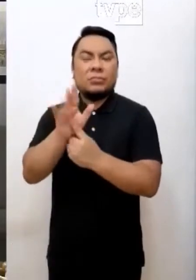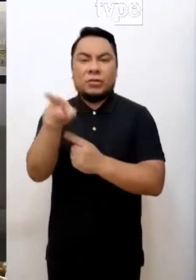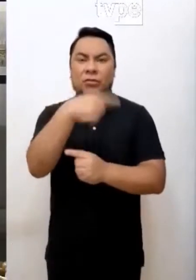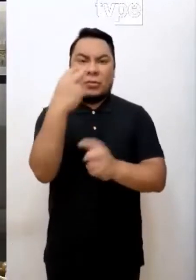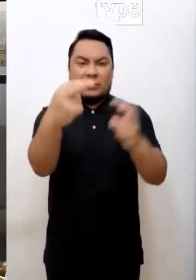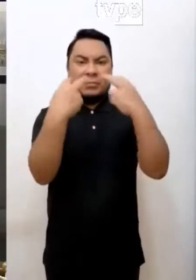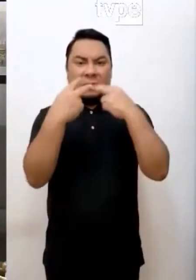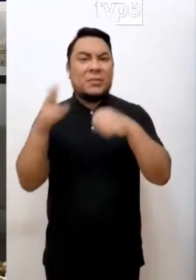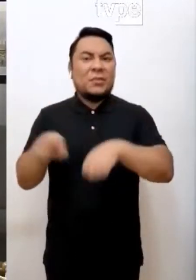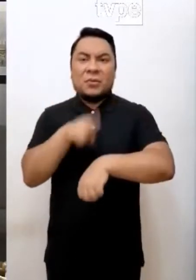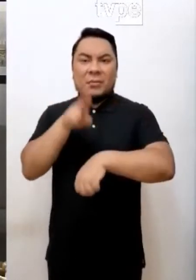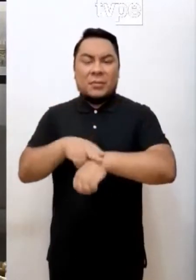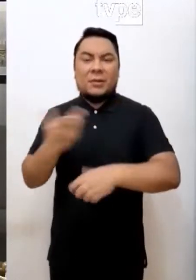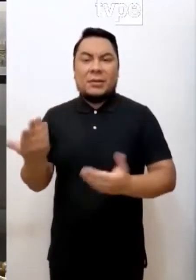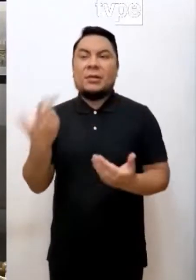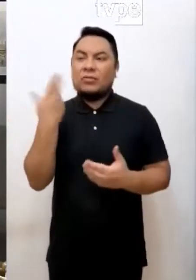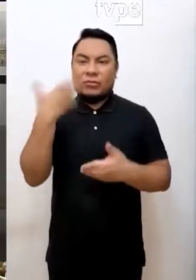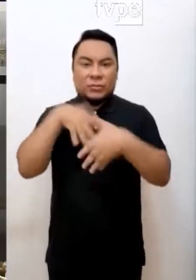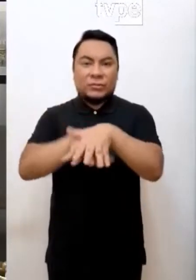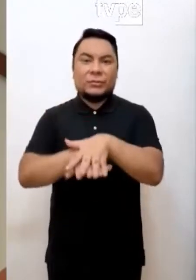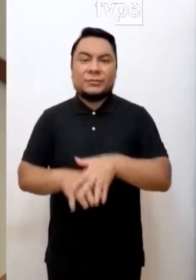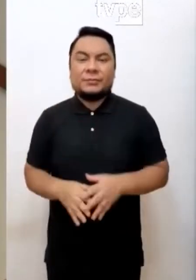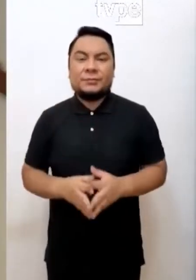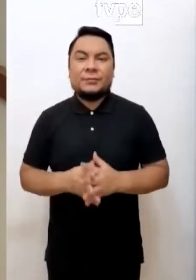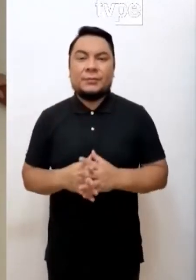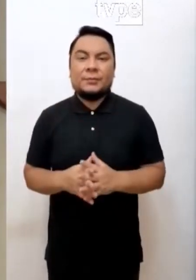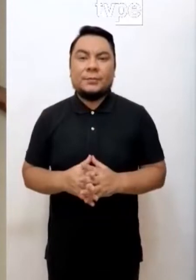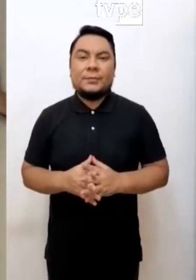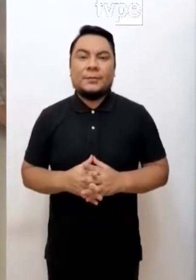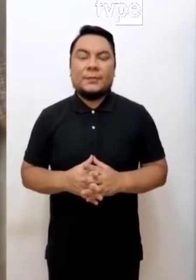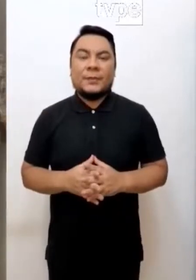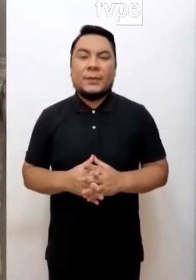de que es normal, ¿no? Que tenemos que ser inclusivos.